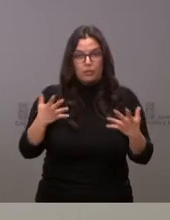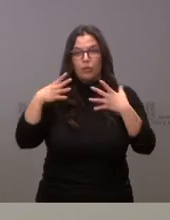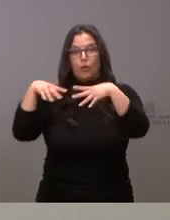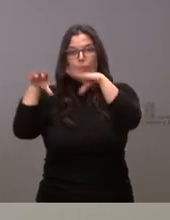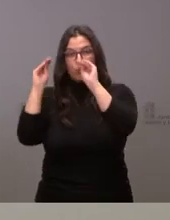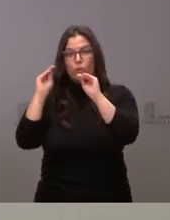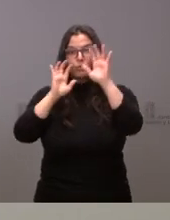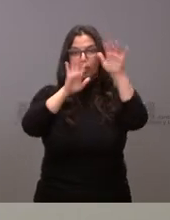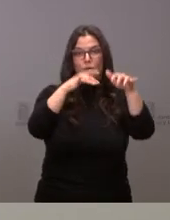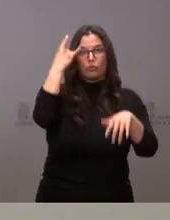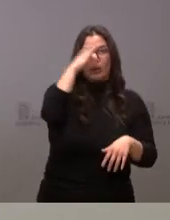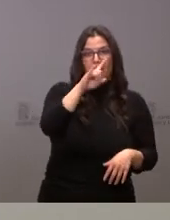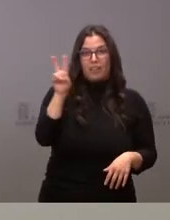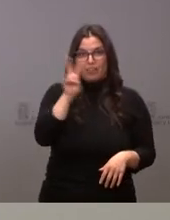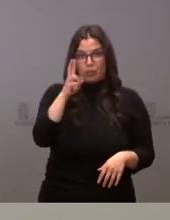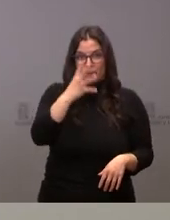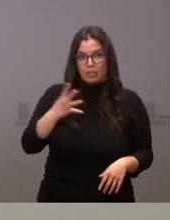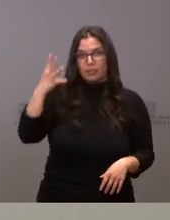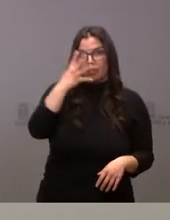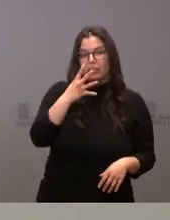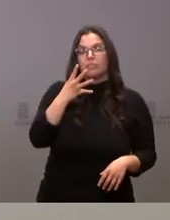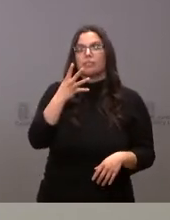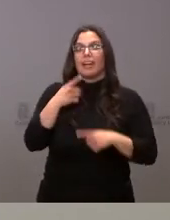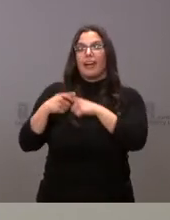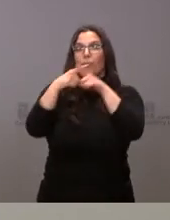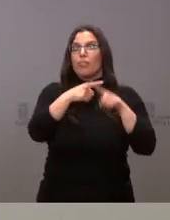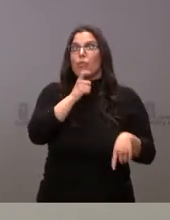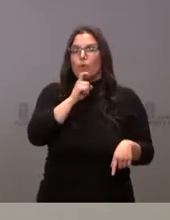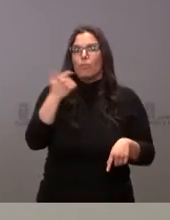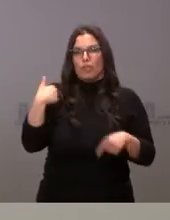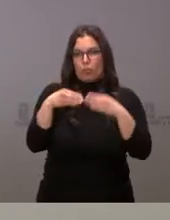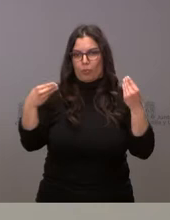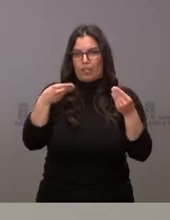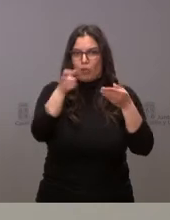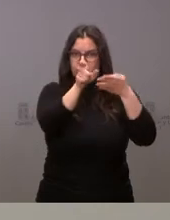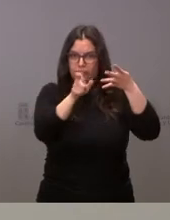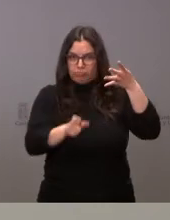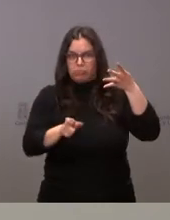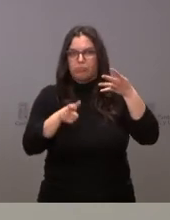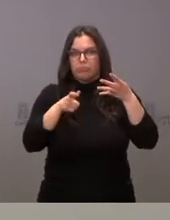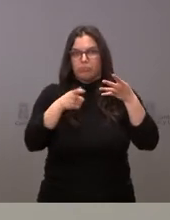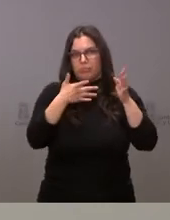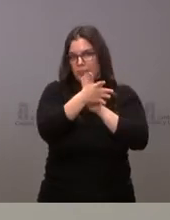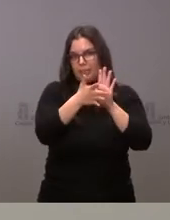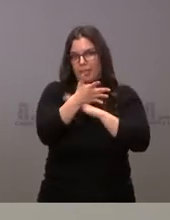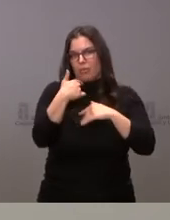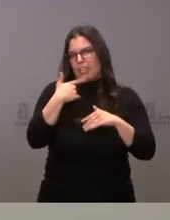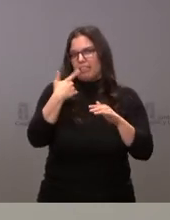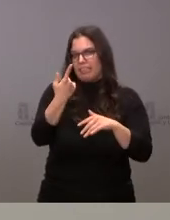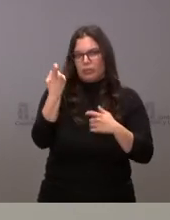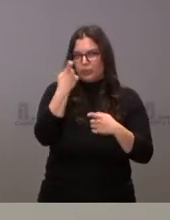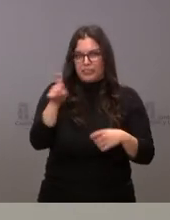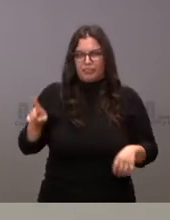Burgos, León, Salamanca, Valladolid, la tienen ustedes en la documentación y, por tanto, no paso a